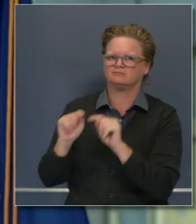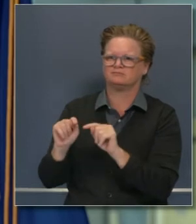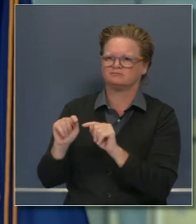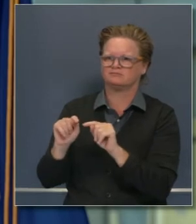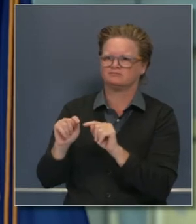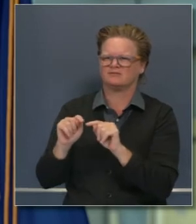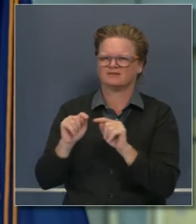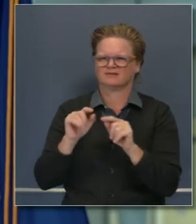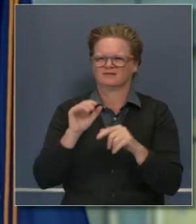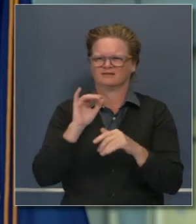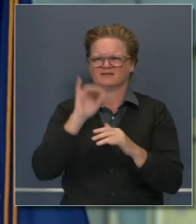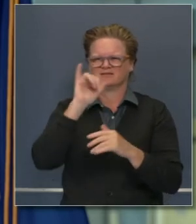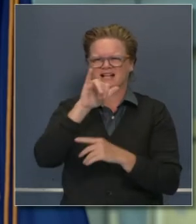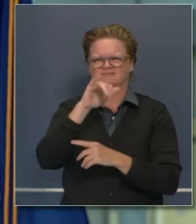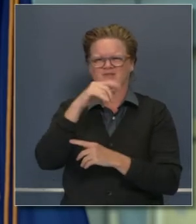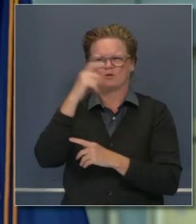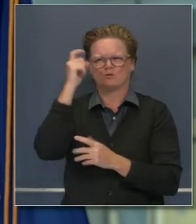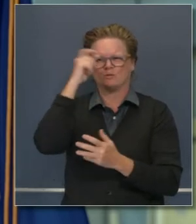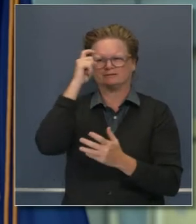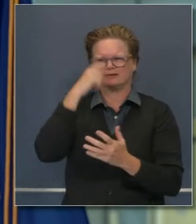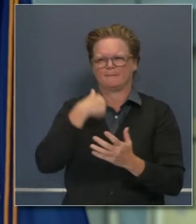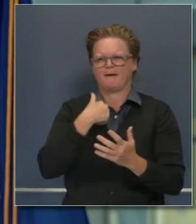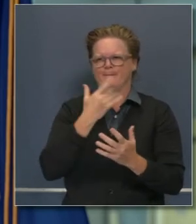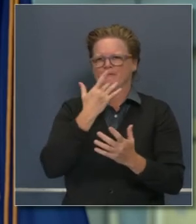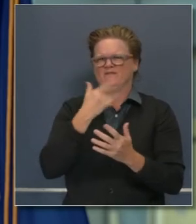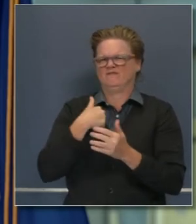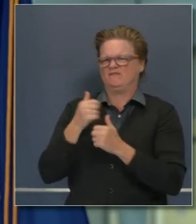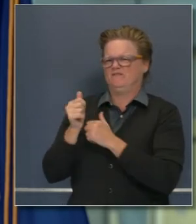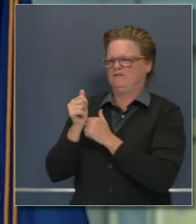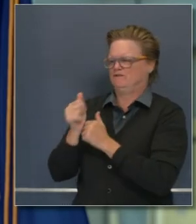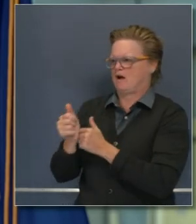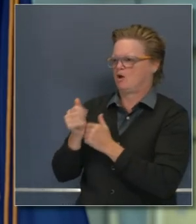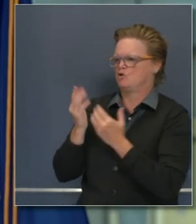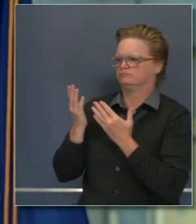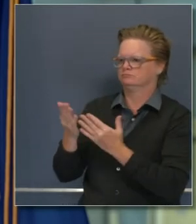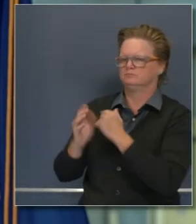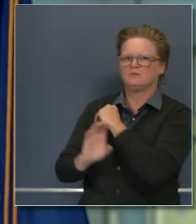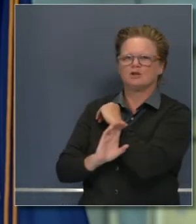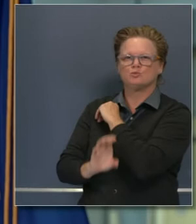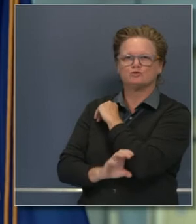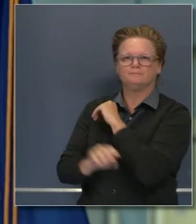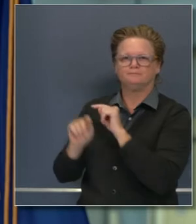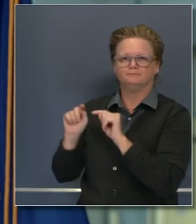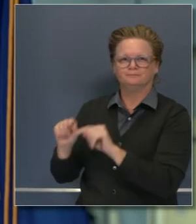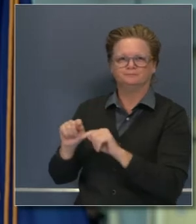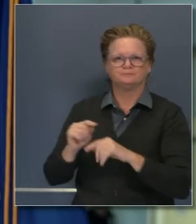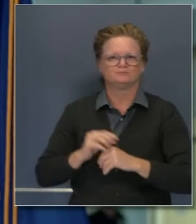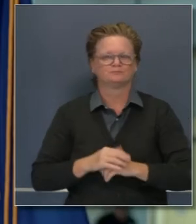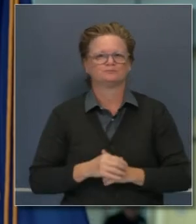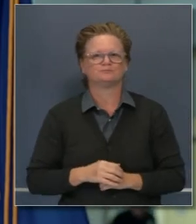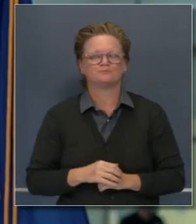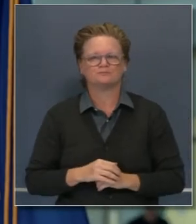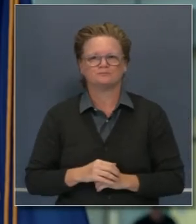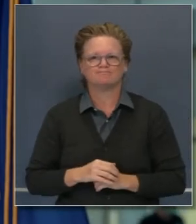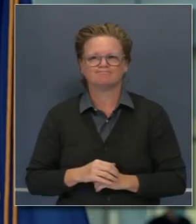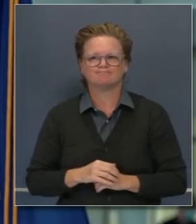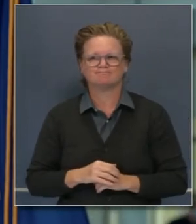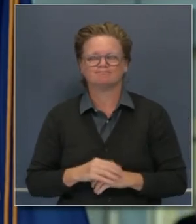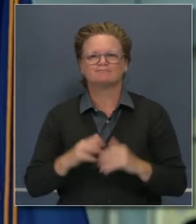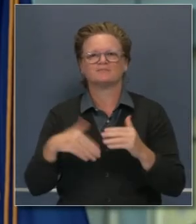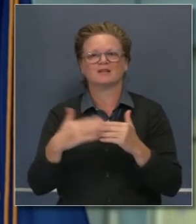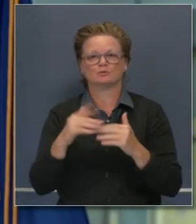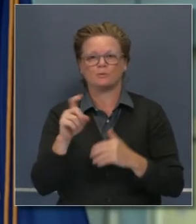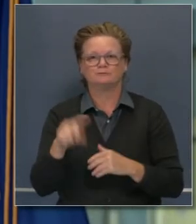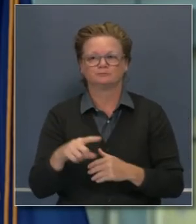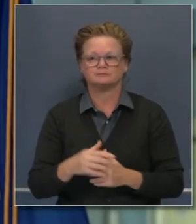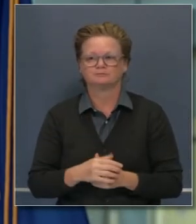respecto, diferiré a la prudencia de nuestros ancestros nacionales. Gracias,